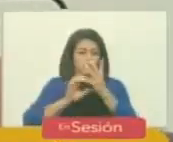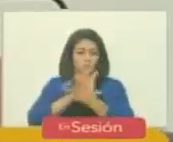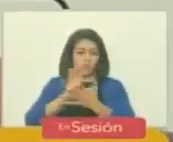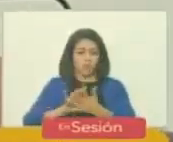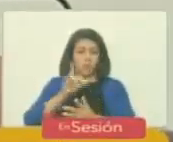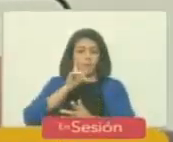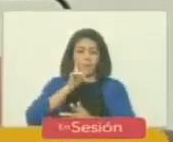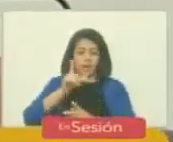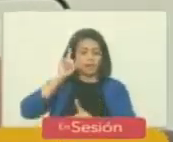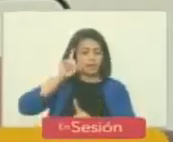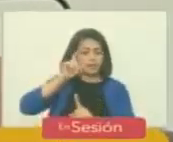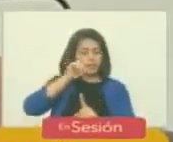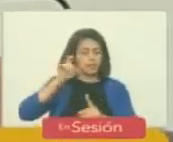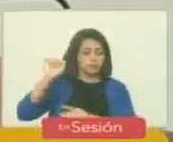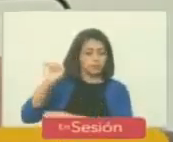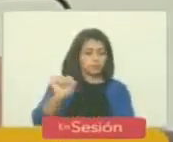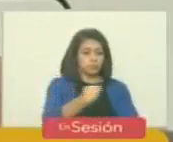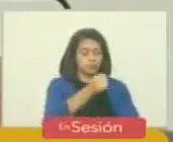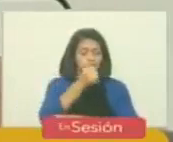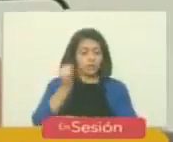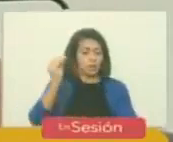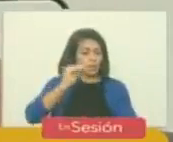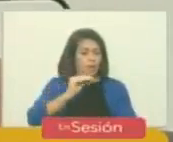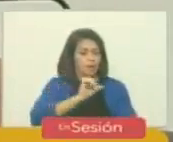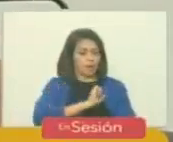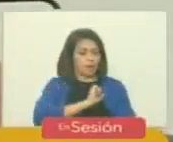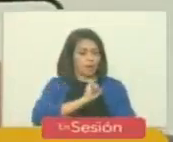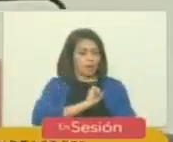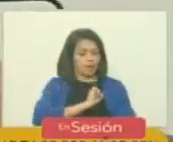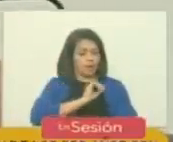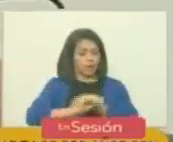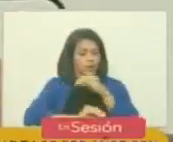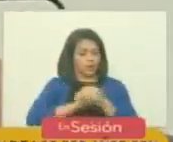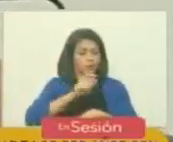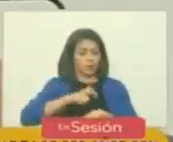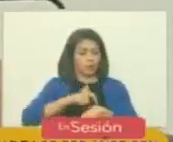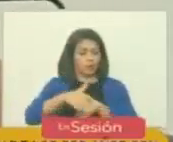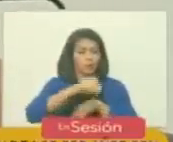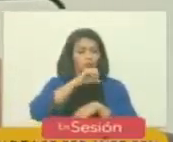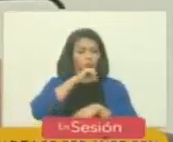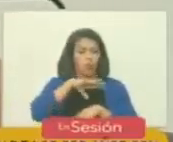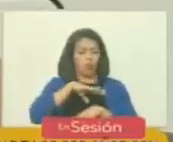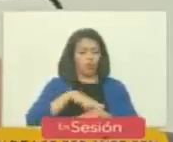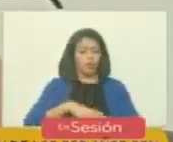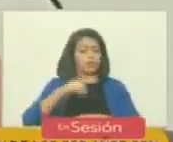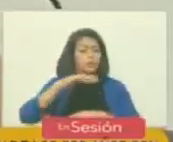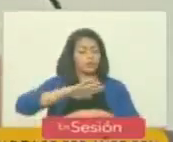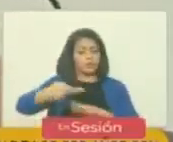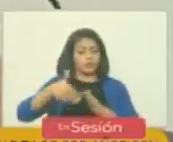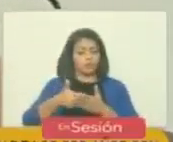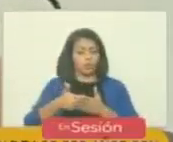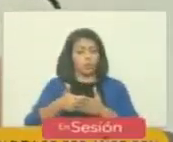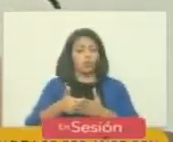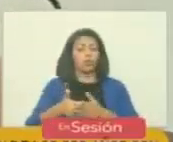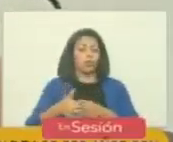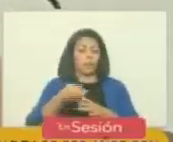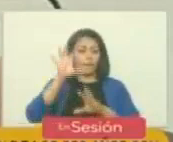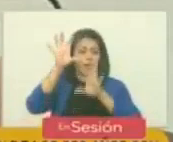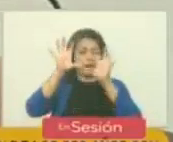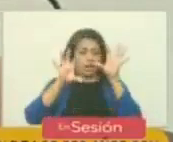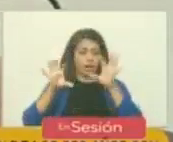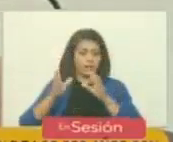entrenadas, derrotó al ejército más temido y formidable de la época. A lo largo de medio continente